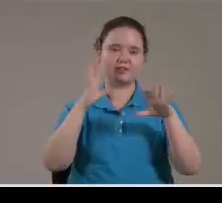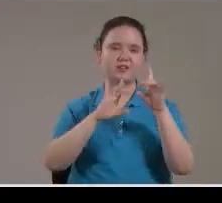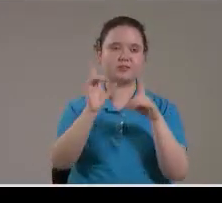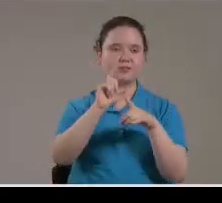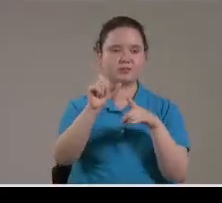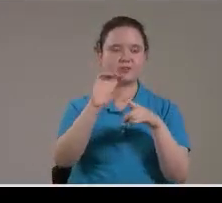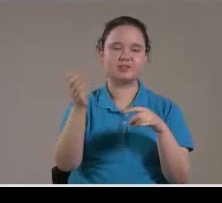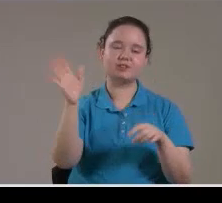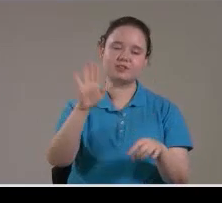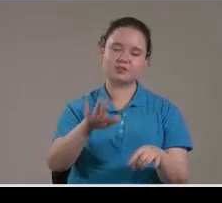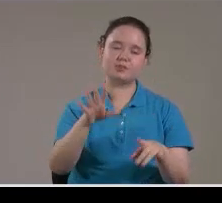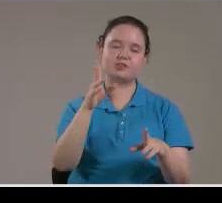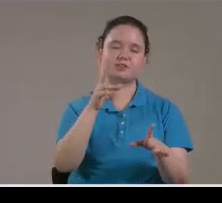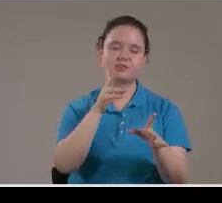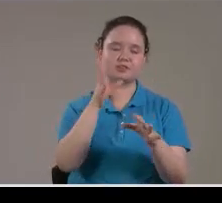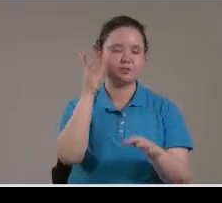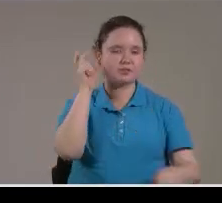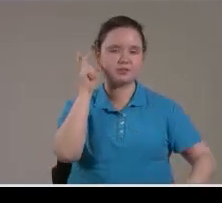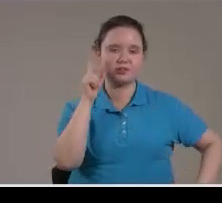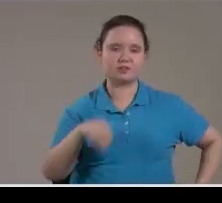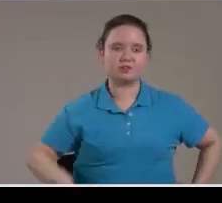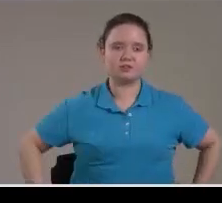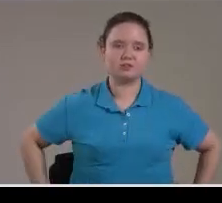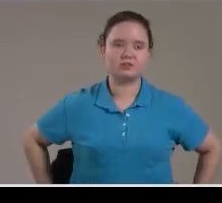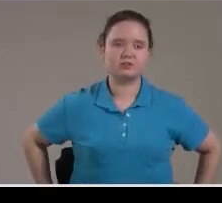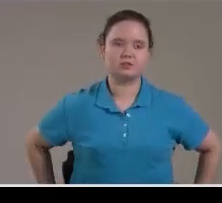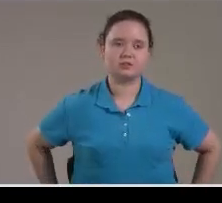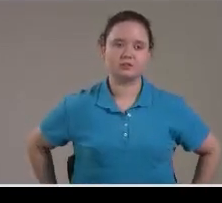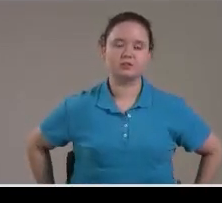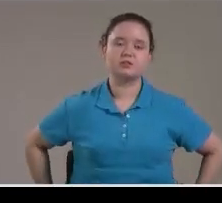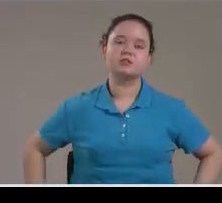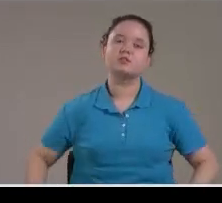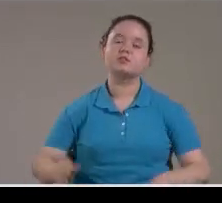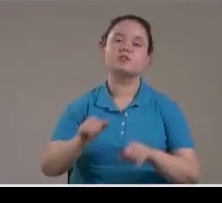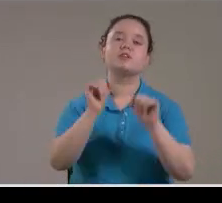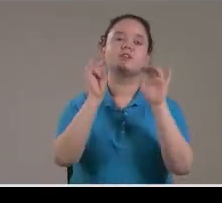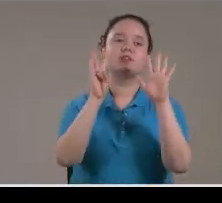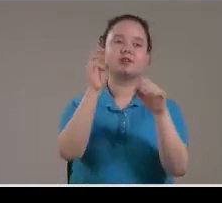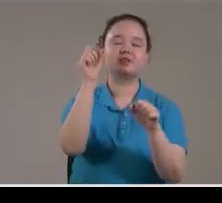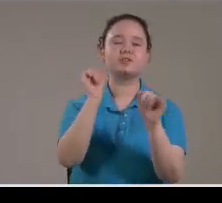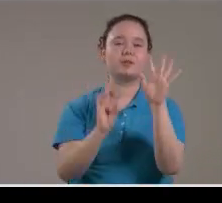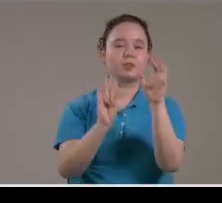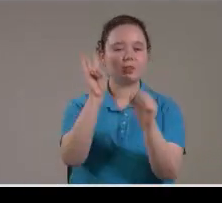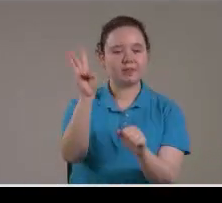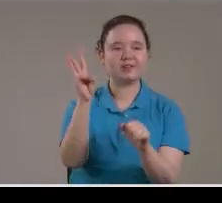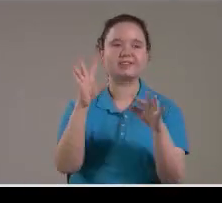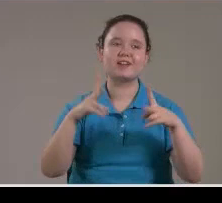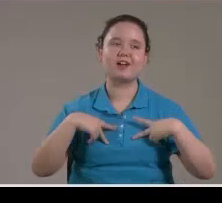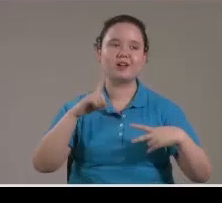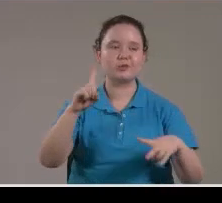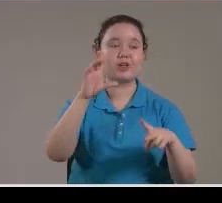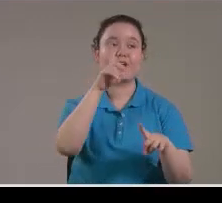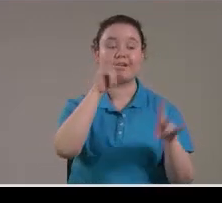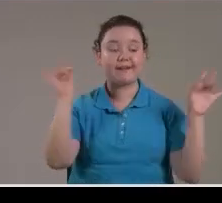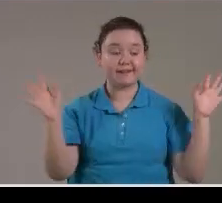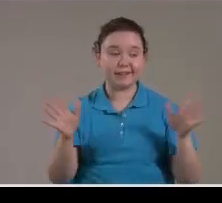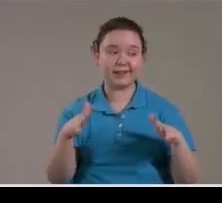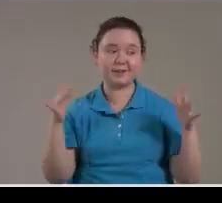continuación La vamos a A oír En el En el ocho trece Hay un águila